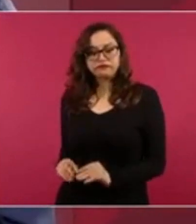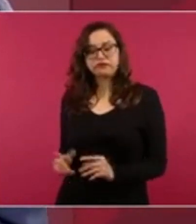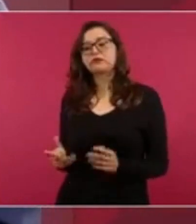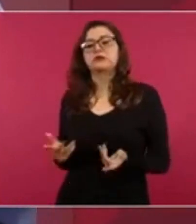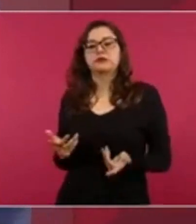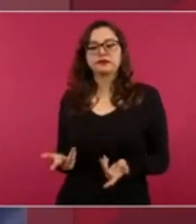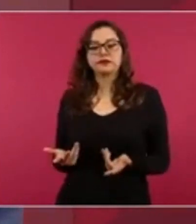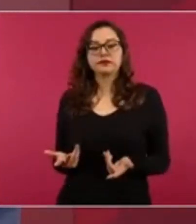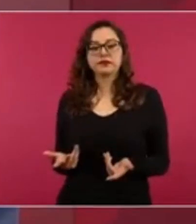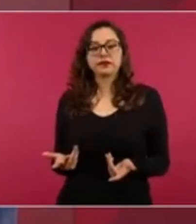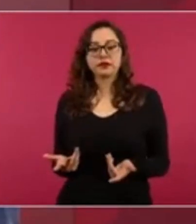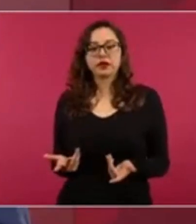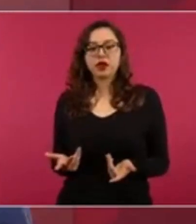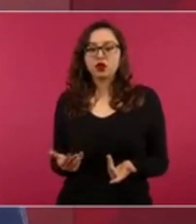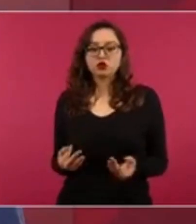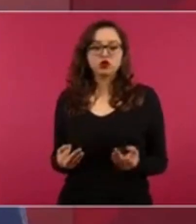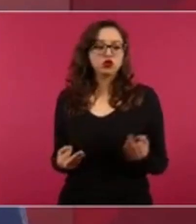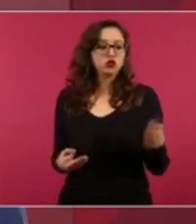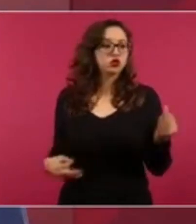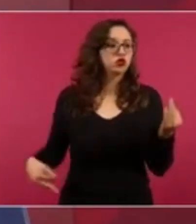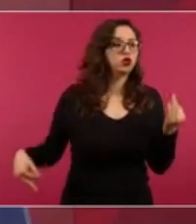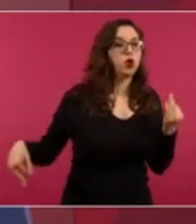autoridades.